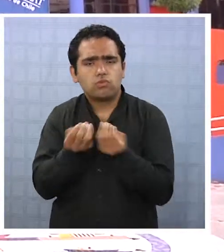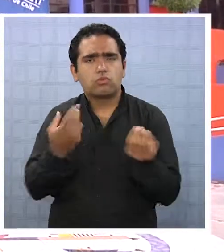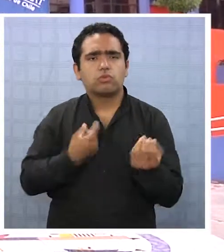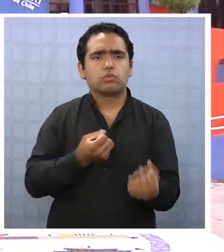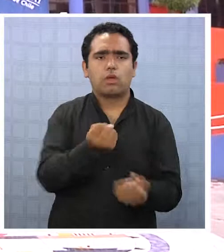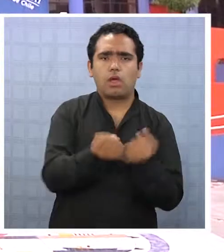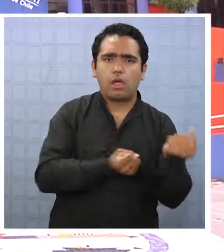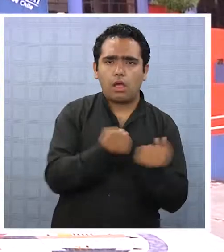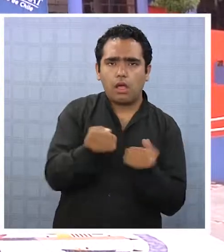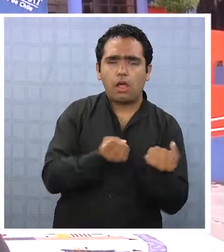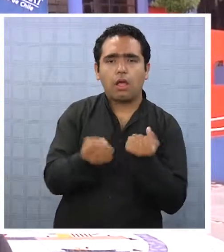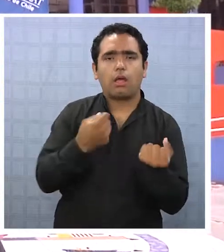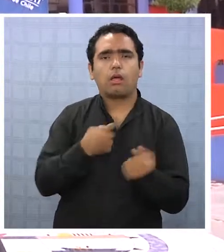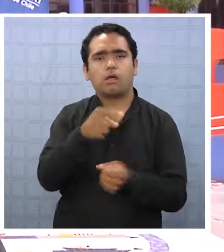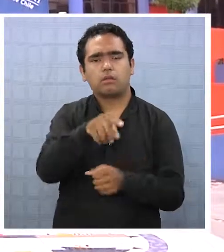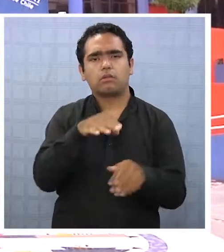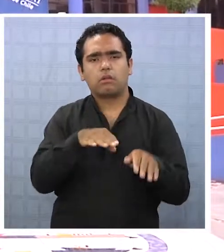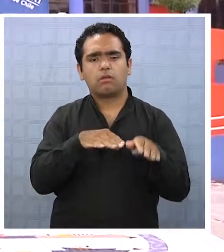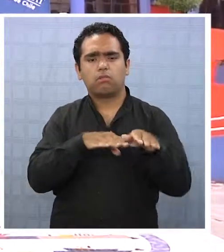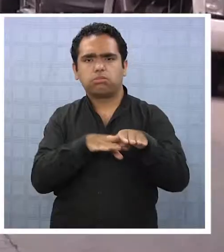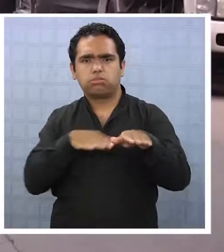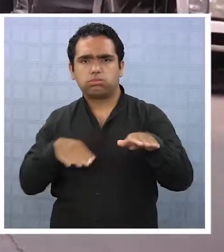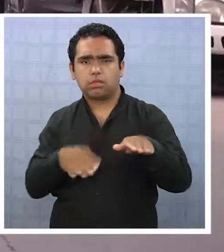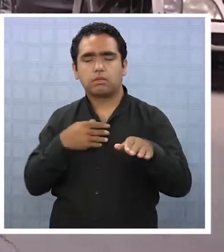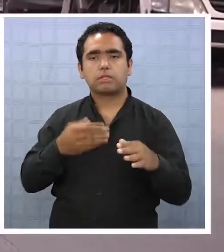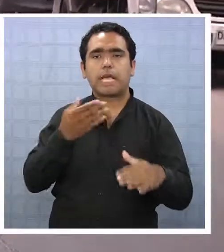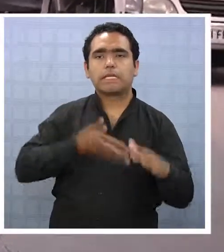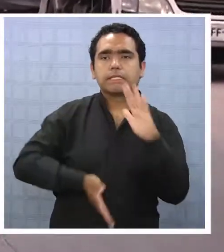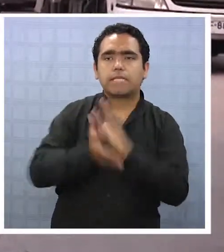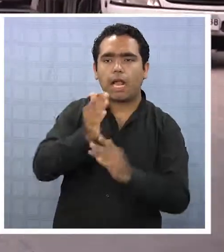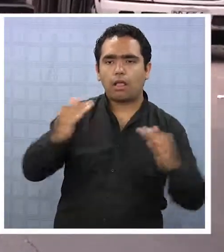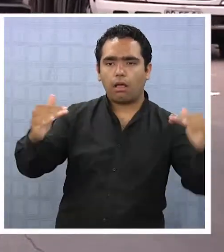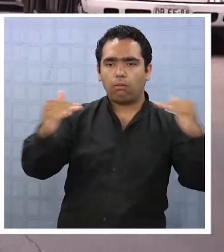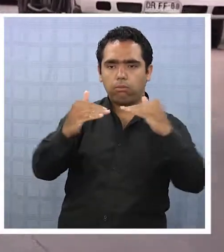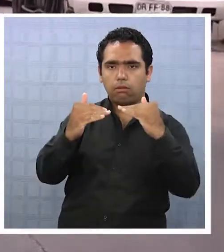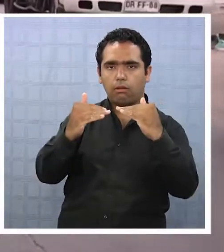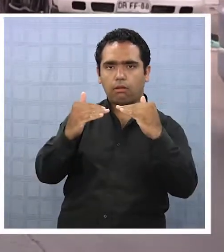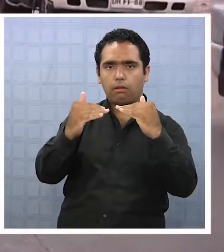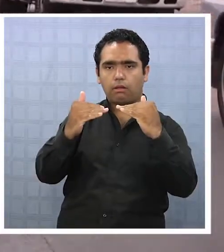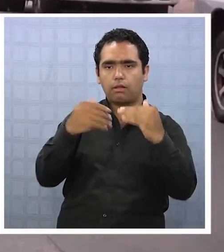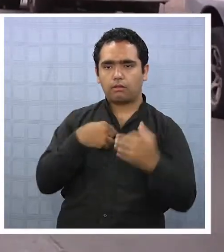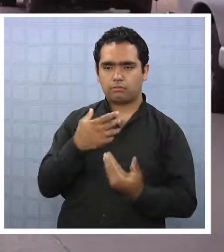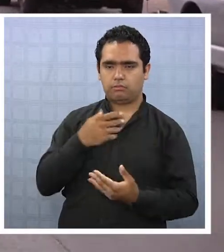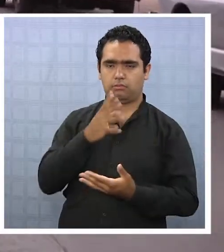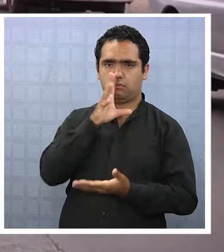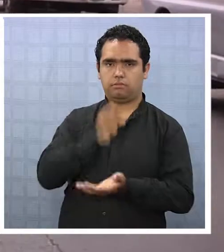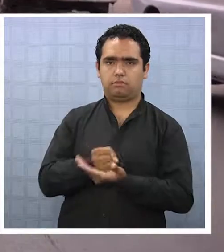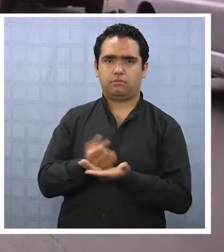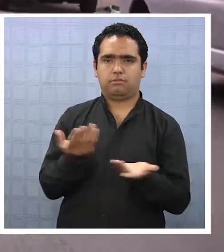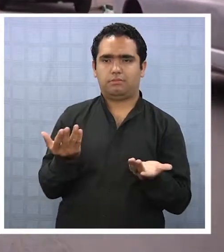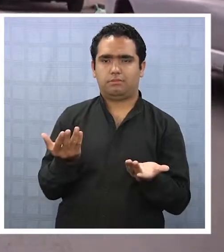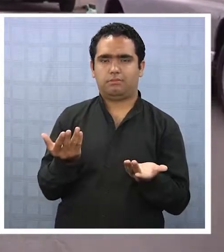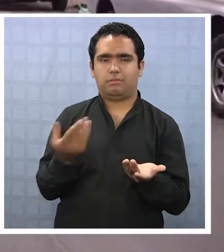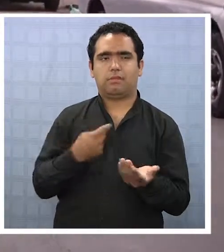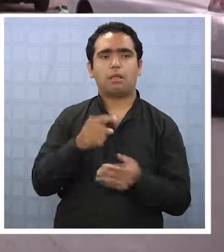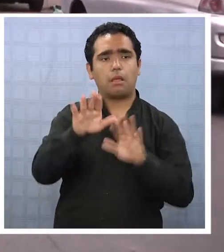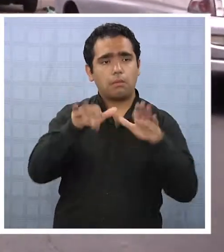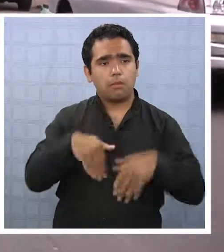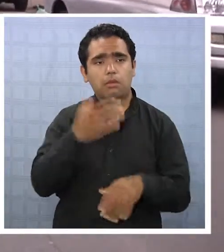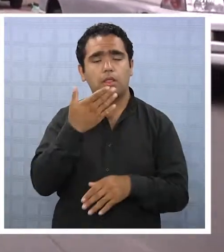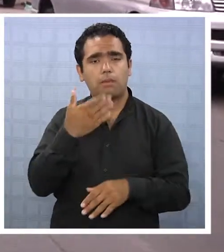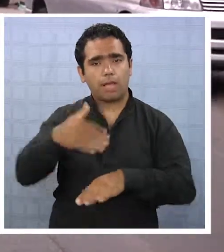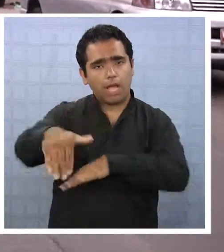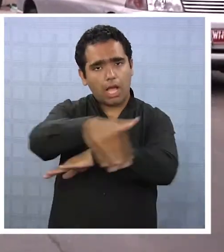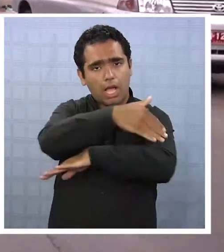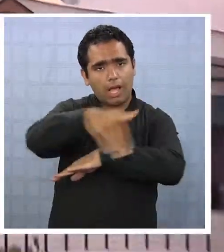ocasiones están obstaculizando la salida de acceso, la evacuación de la universidad y las mismas calles por las cuales nosotros vamos a transitar hasta